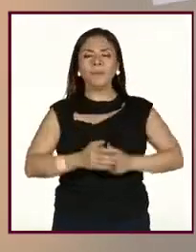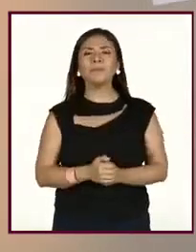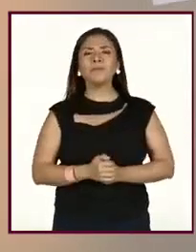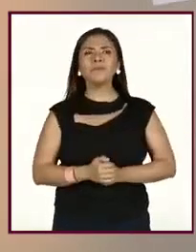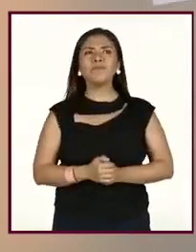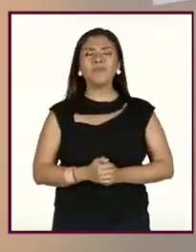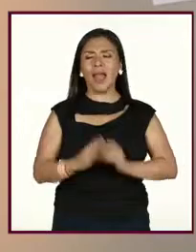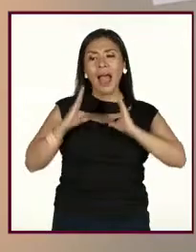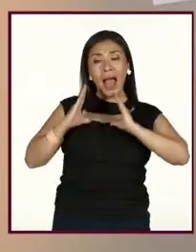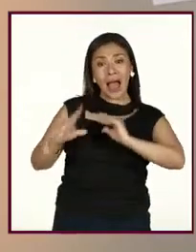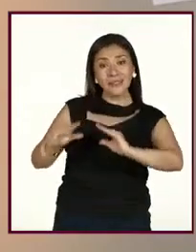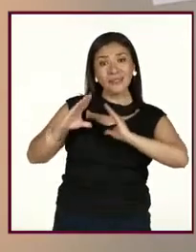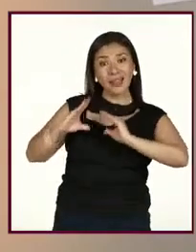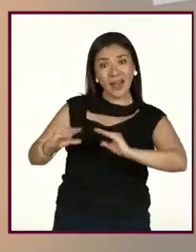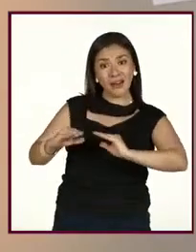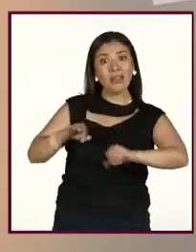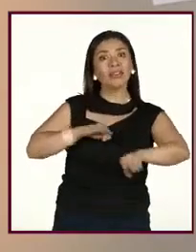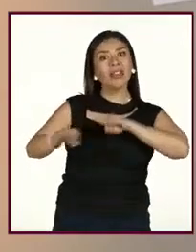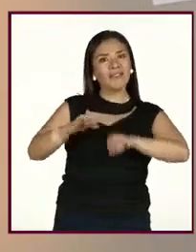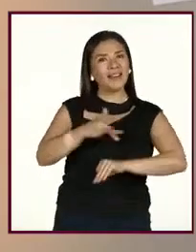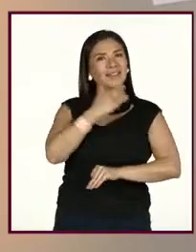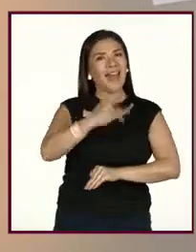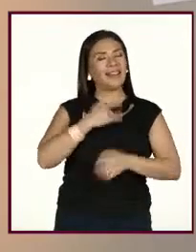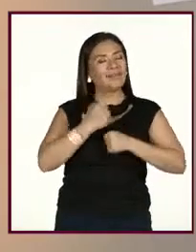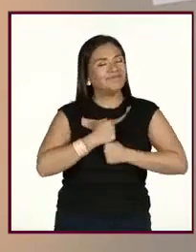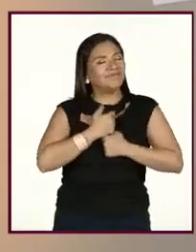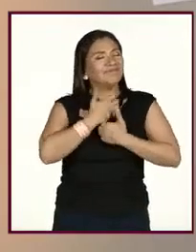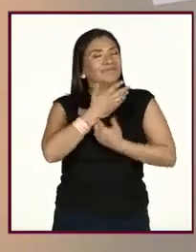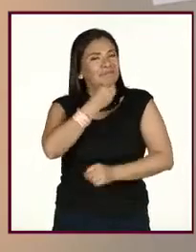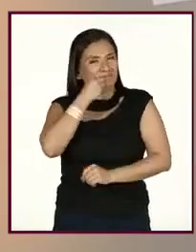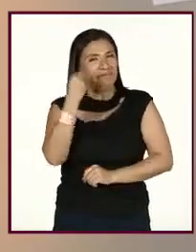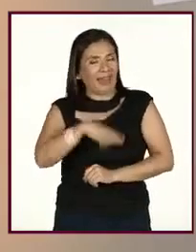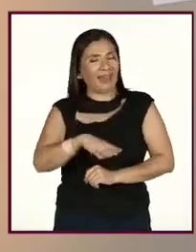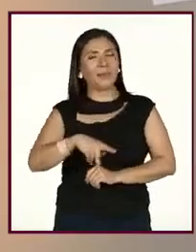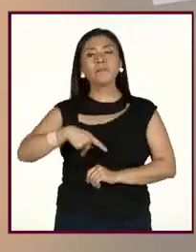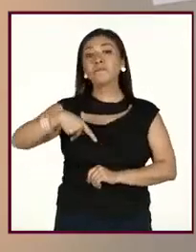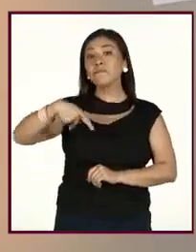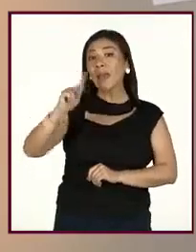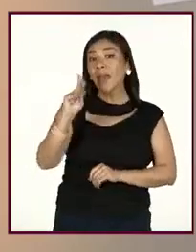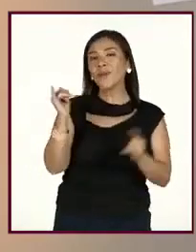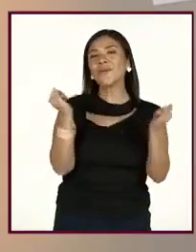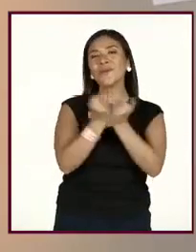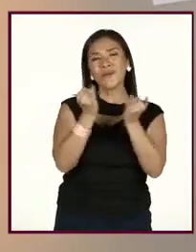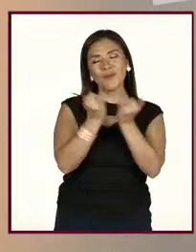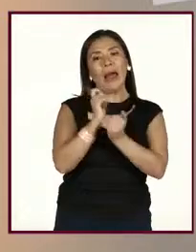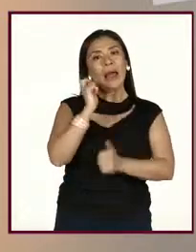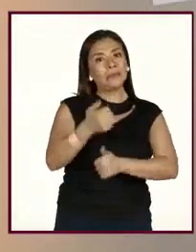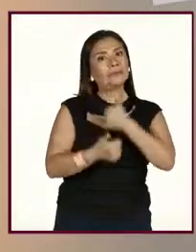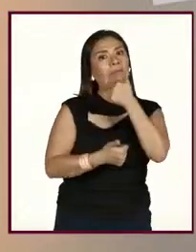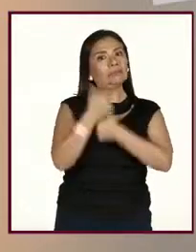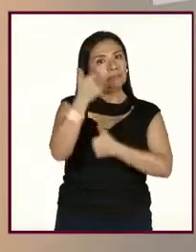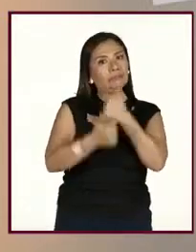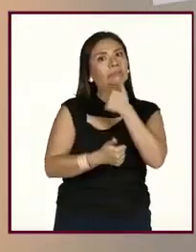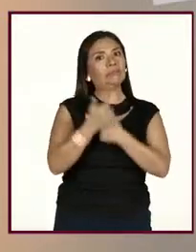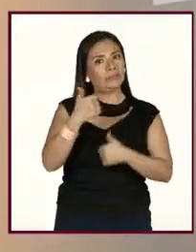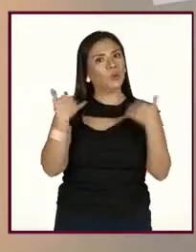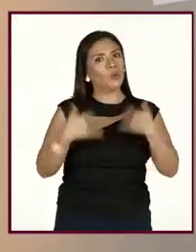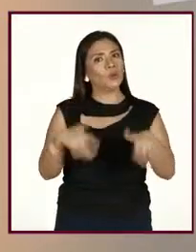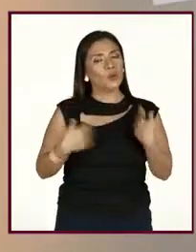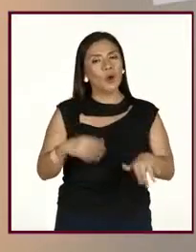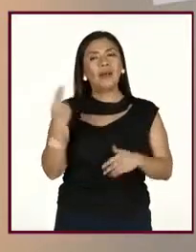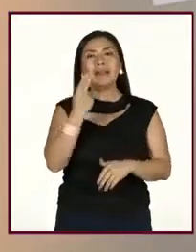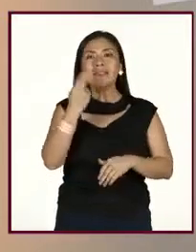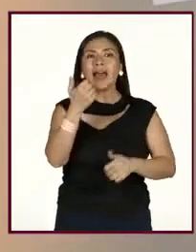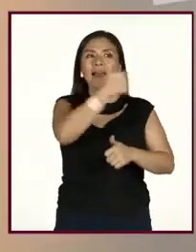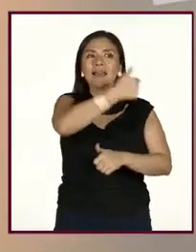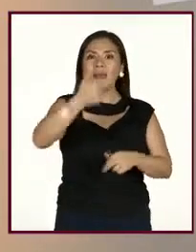Enseñar es una profesión gratificante, ustedes estarán de acuerdo. B. también es un reto continuo que motiva a